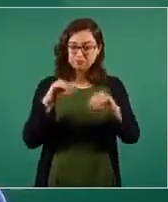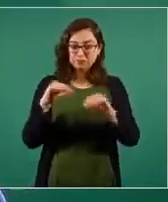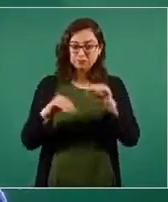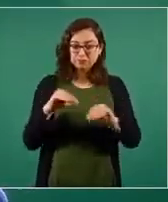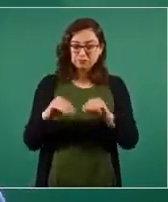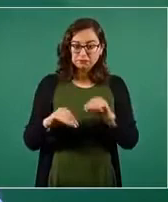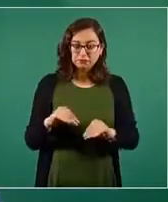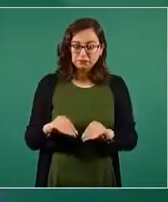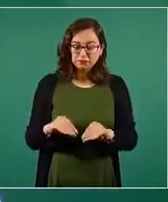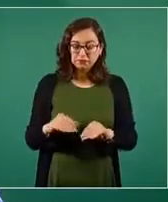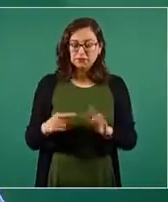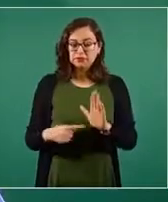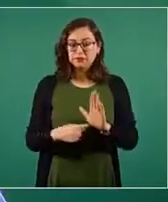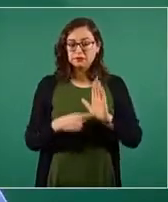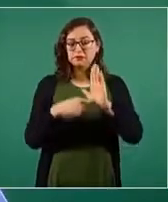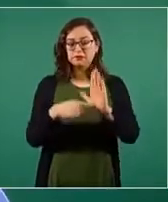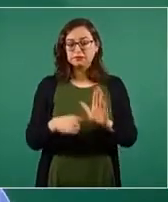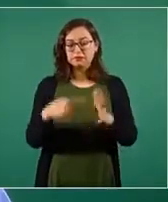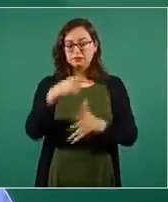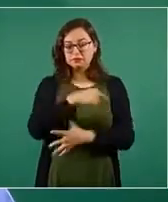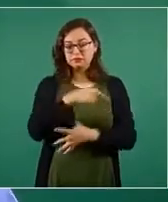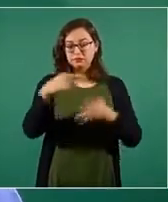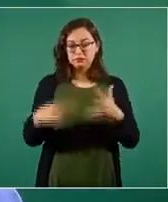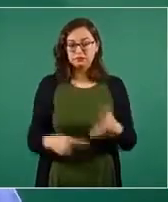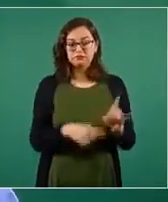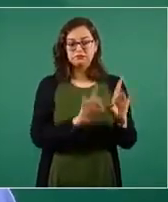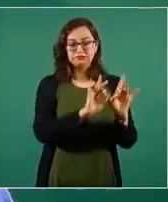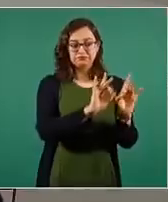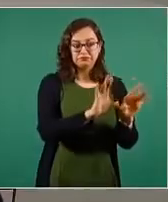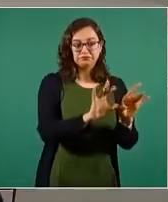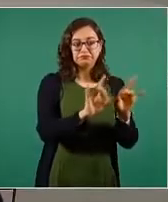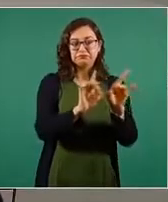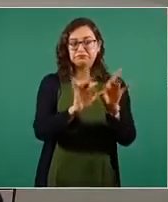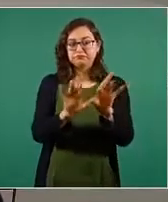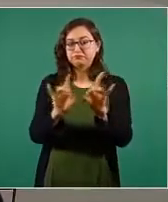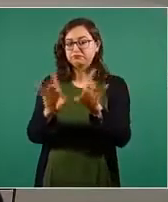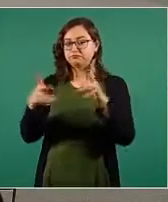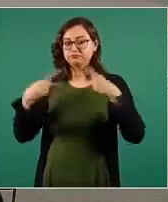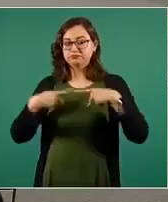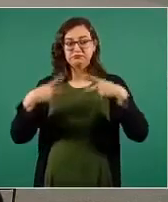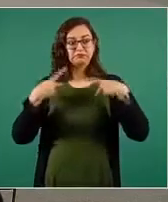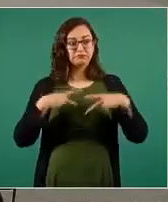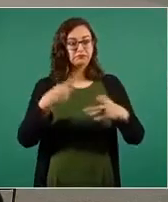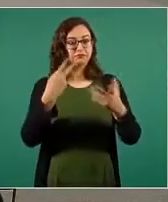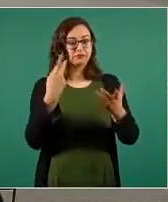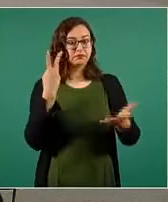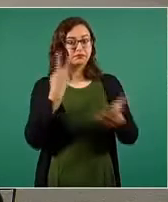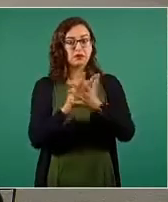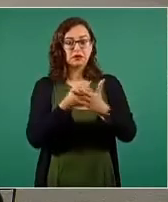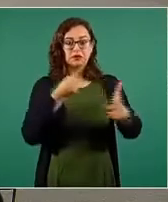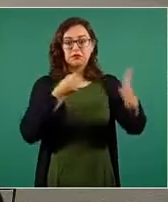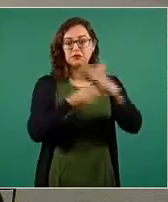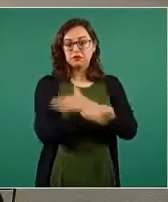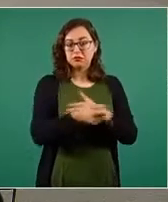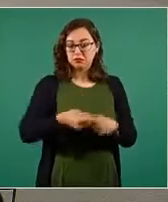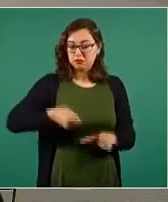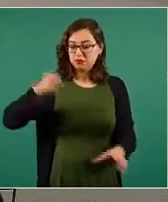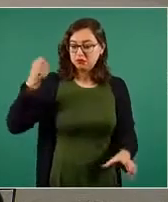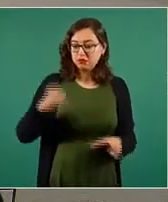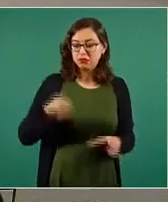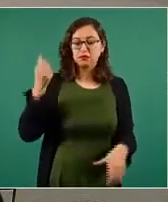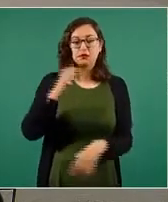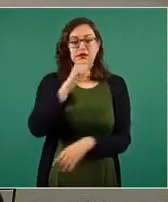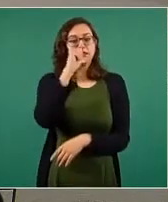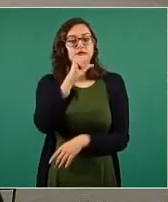donde se establezcan diversas situaciones de toda esta población privada de su libertad, que no tiene sentencia. Si quieren poner